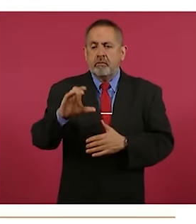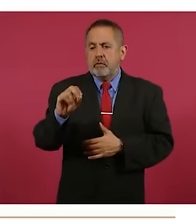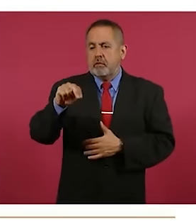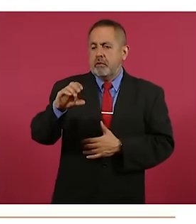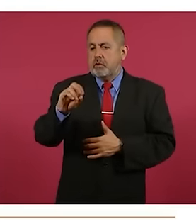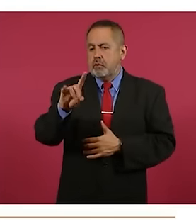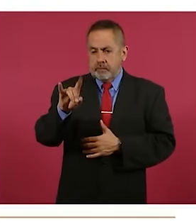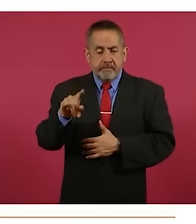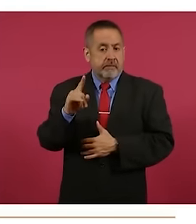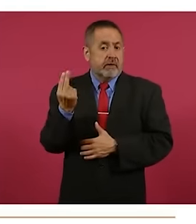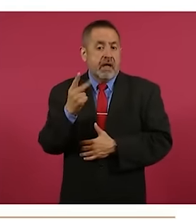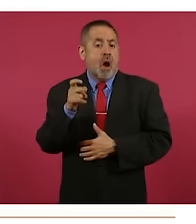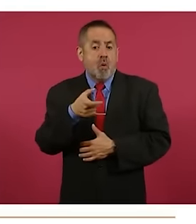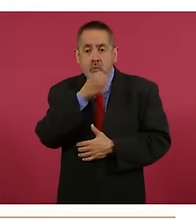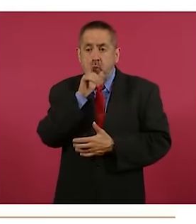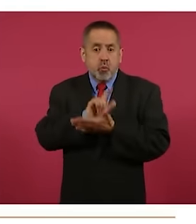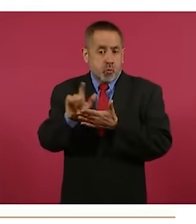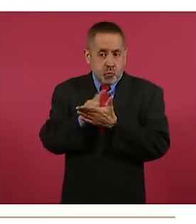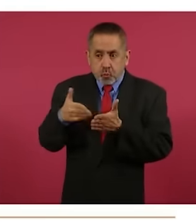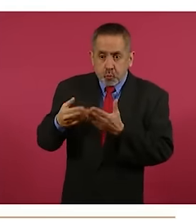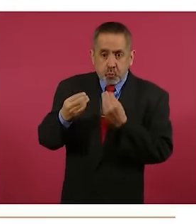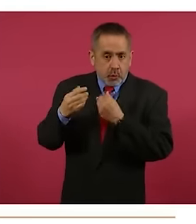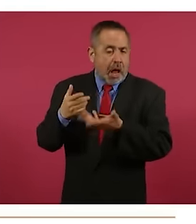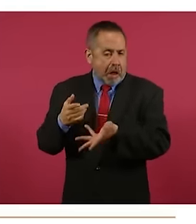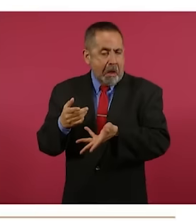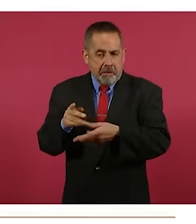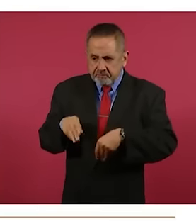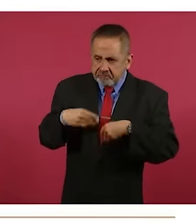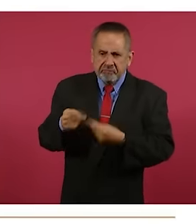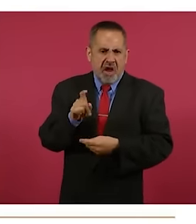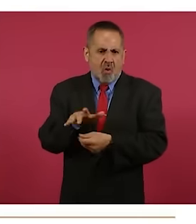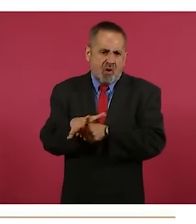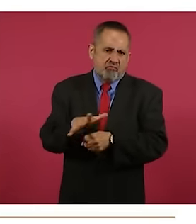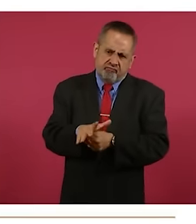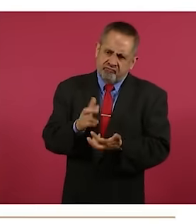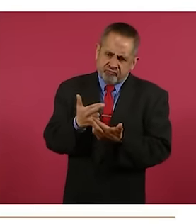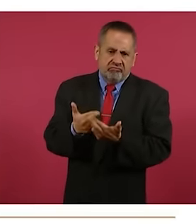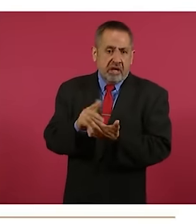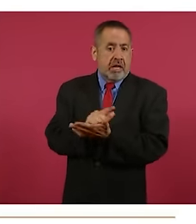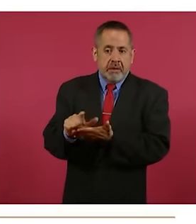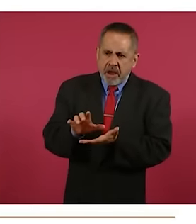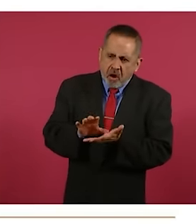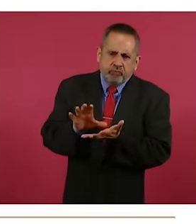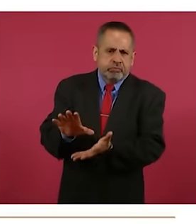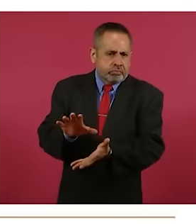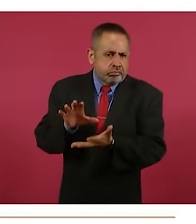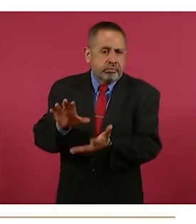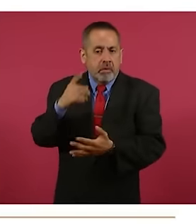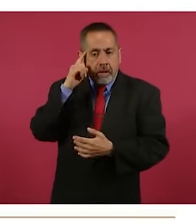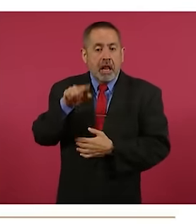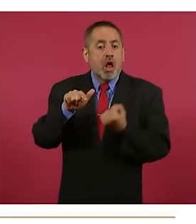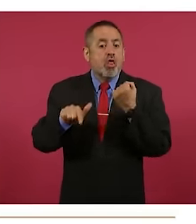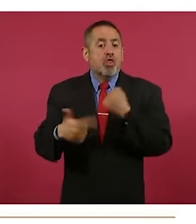Tenemos como objetivo el suministrar calidad y cantidad de agua potable en bloque a 12 comunidades